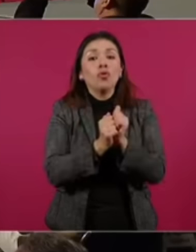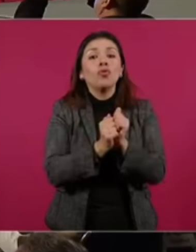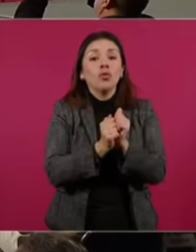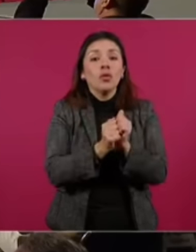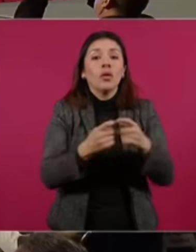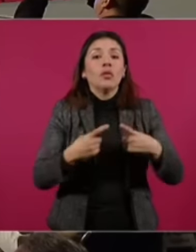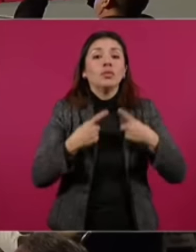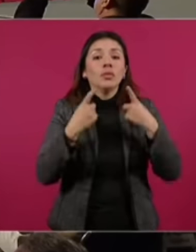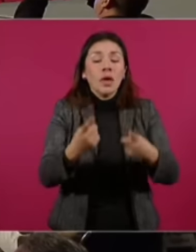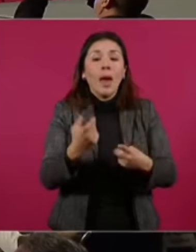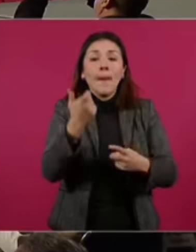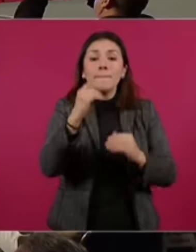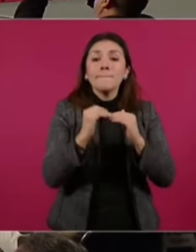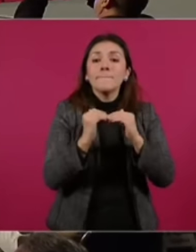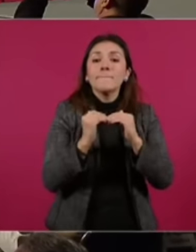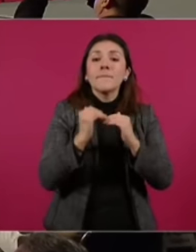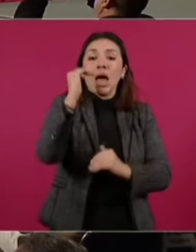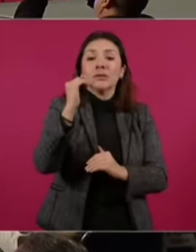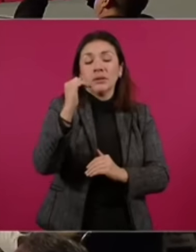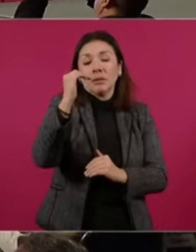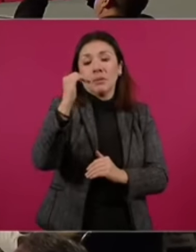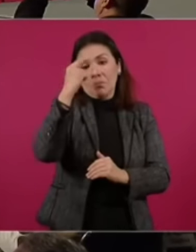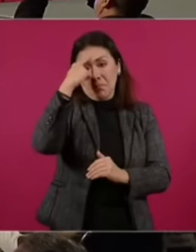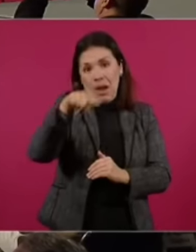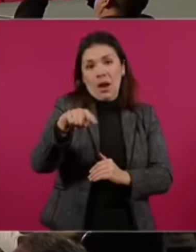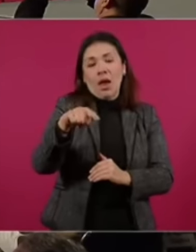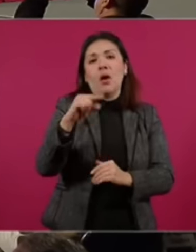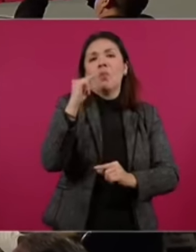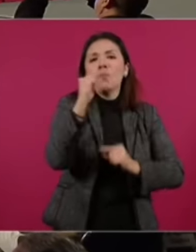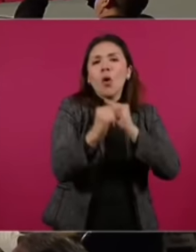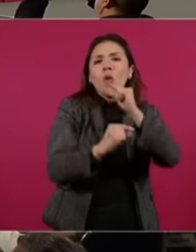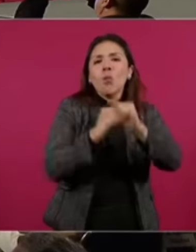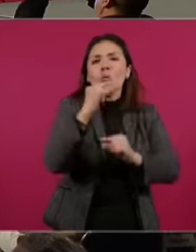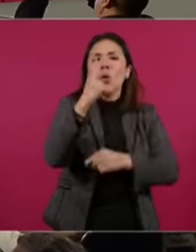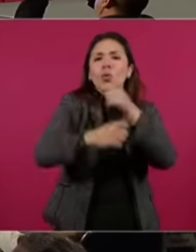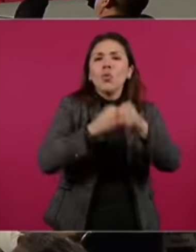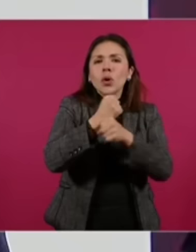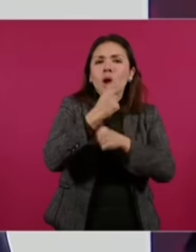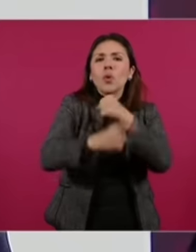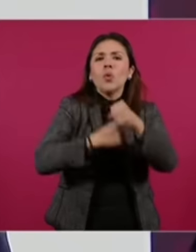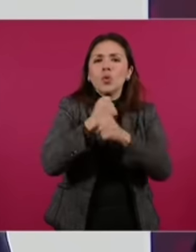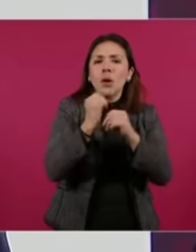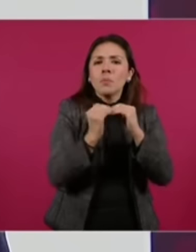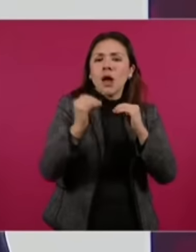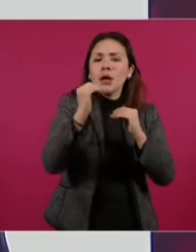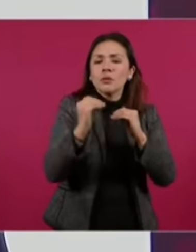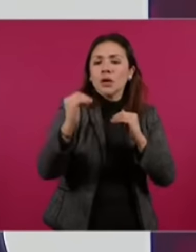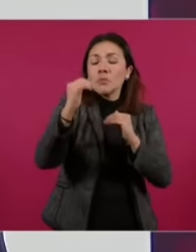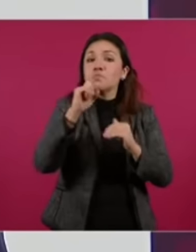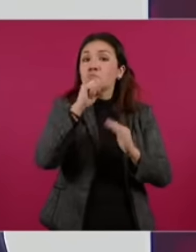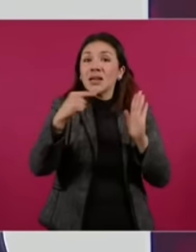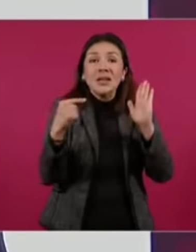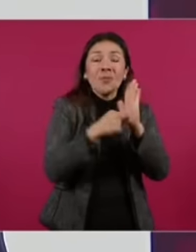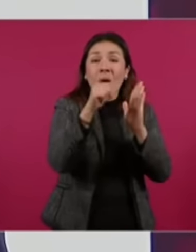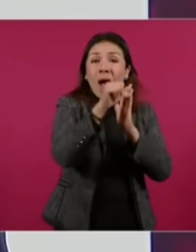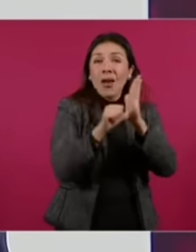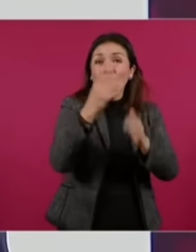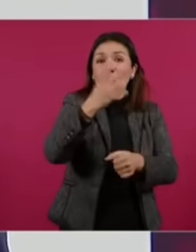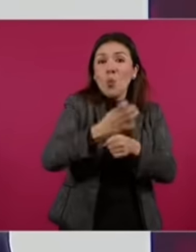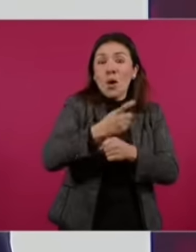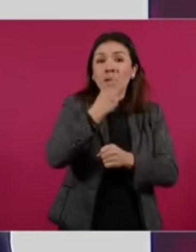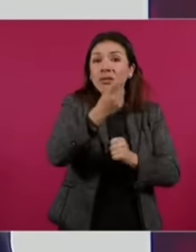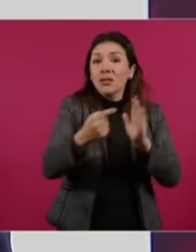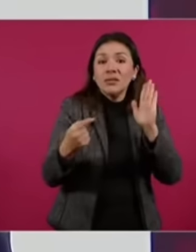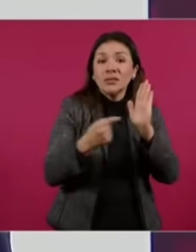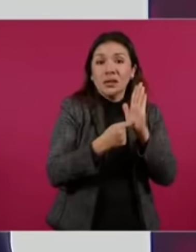incremento presupuestal de manera progresiva año con año en el artículo cuarto constitucional, es decir, en el cuerpo